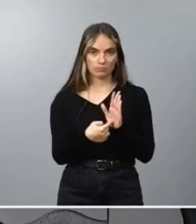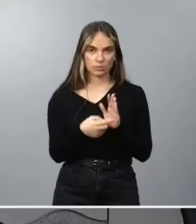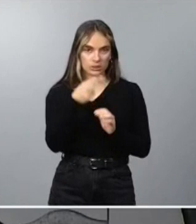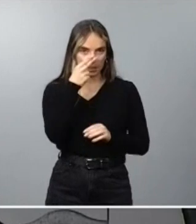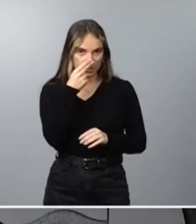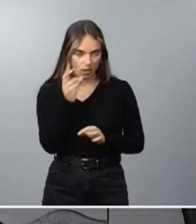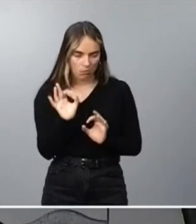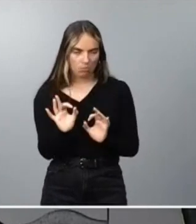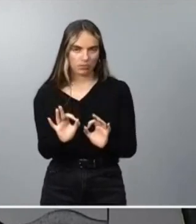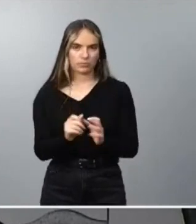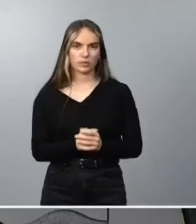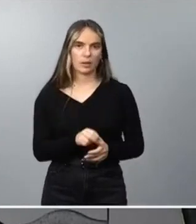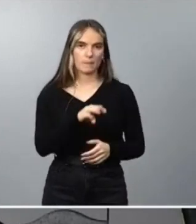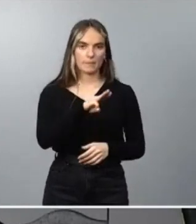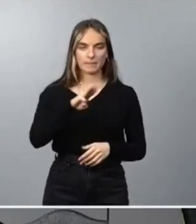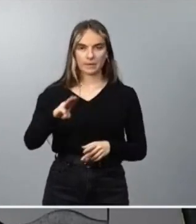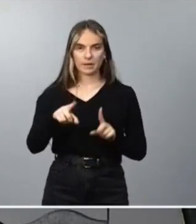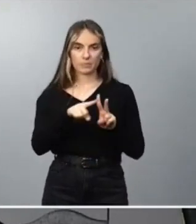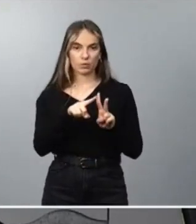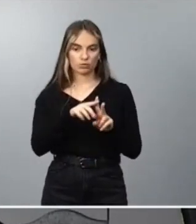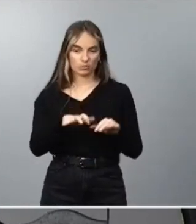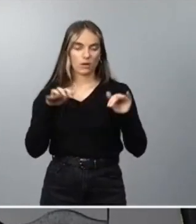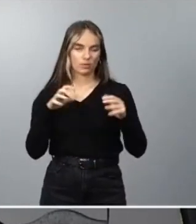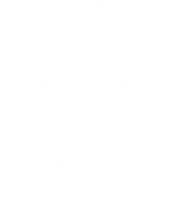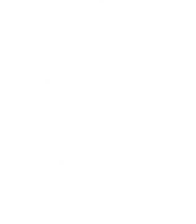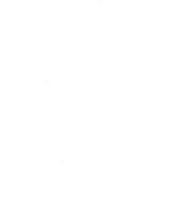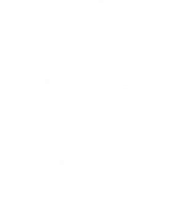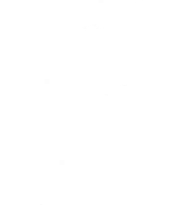parlamentarios PP y Vox en el Parlamento Andaluz.